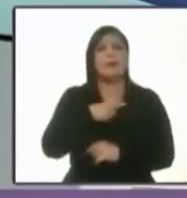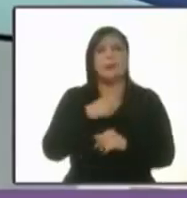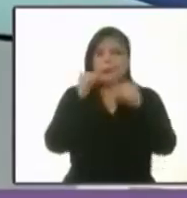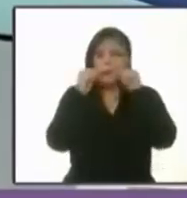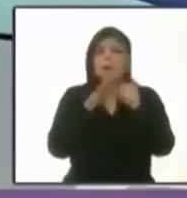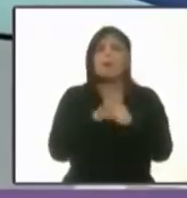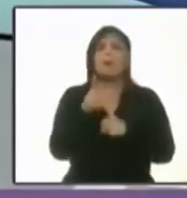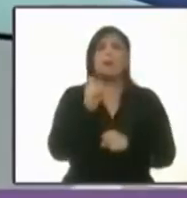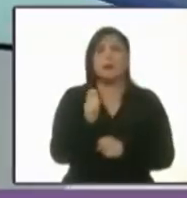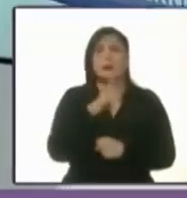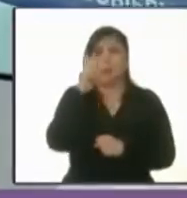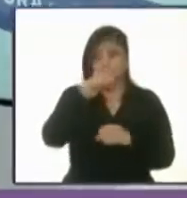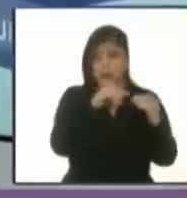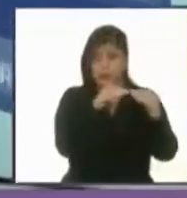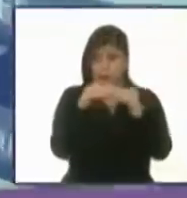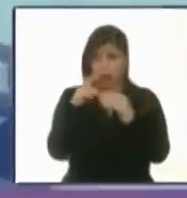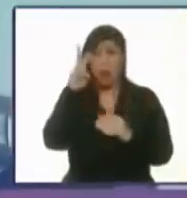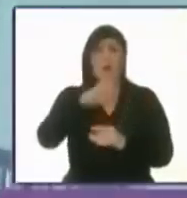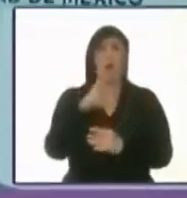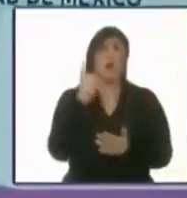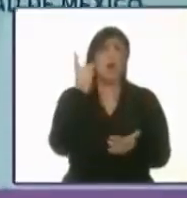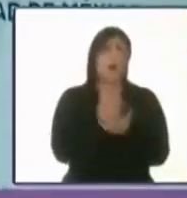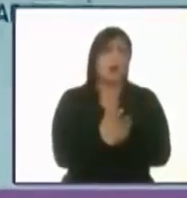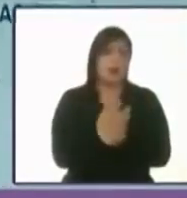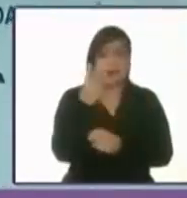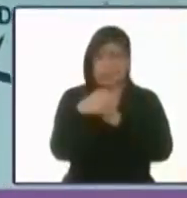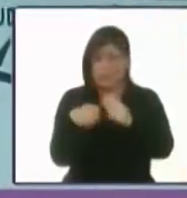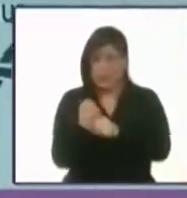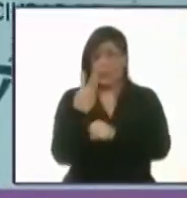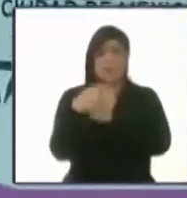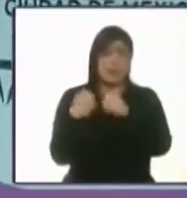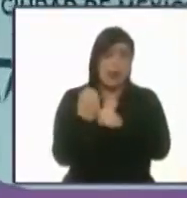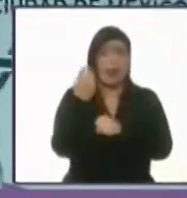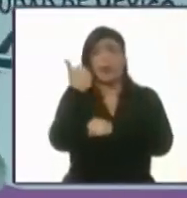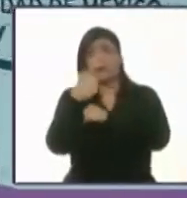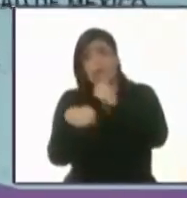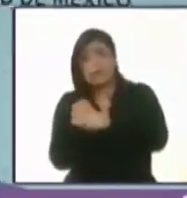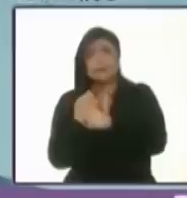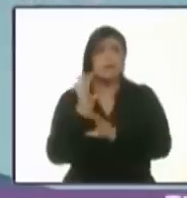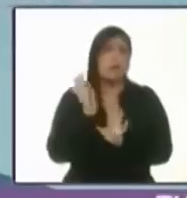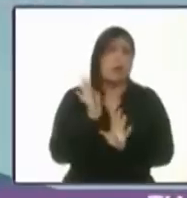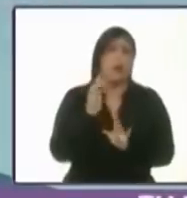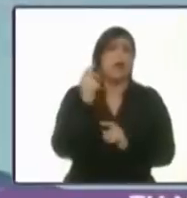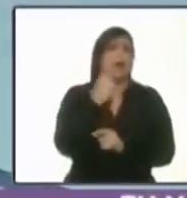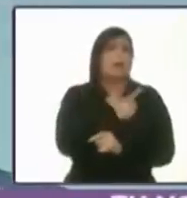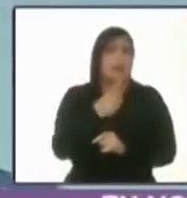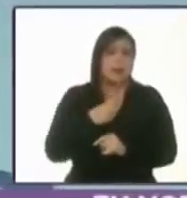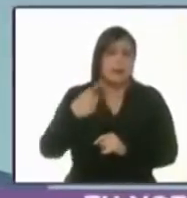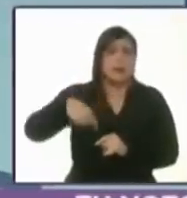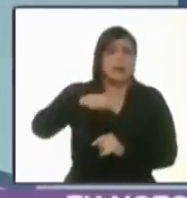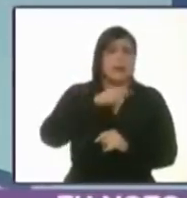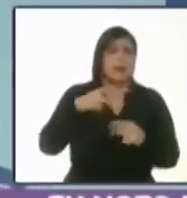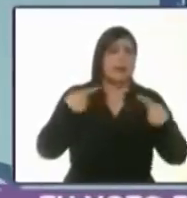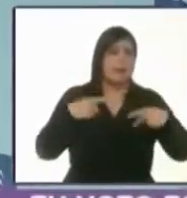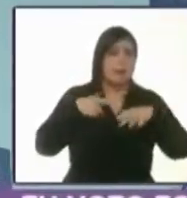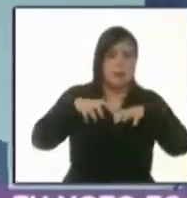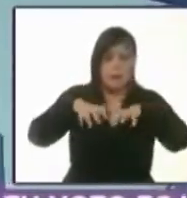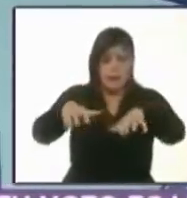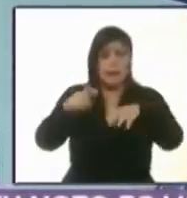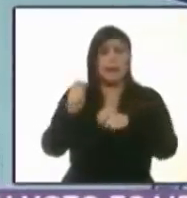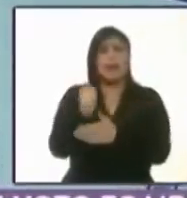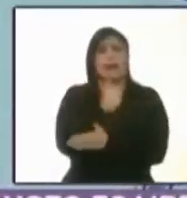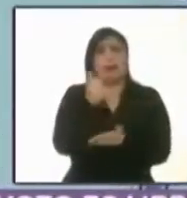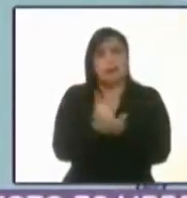en cuenta es que la democracia no se ejerce nada más cada tres años o cada seis años. Aquí tenemos que tener en cuenta que la ciudadanía tiene que